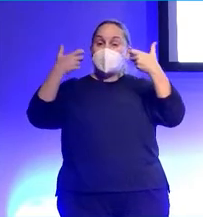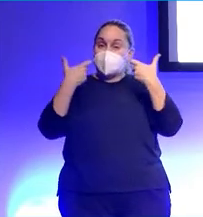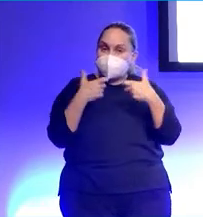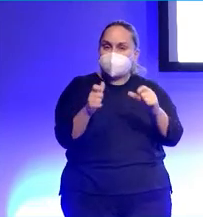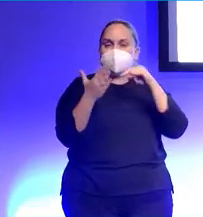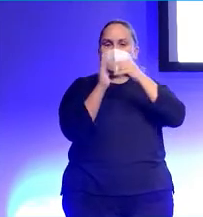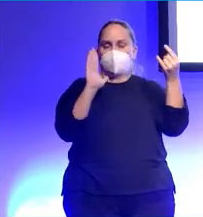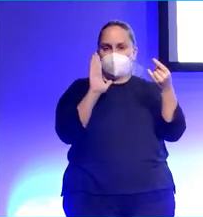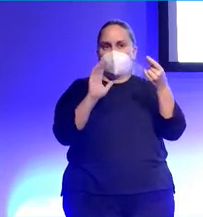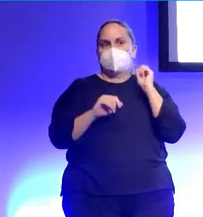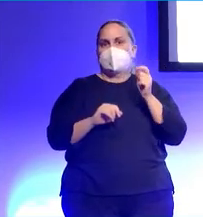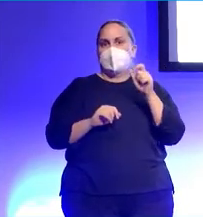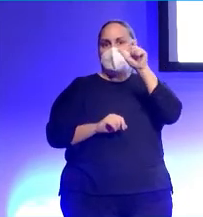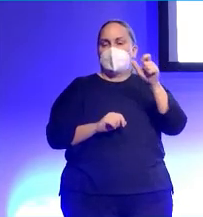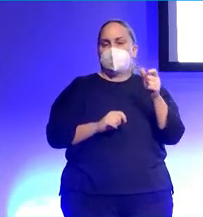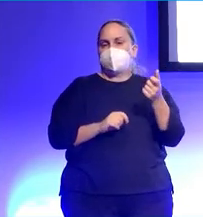Podcasts el más escuchado.